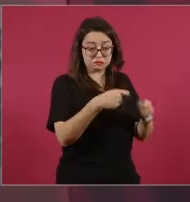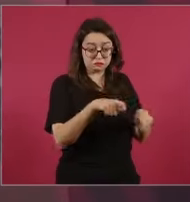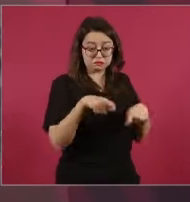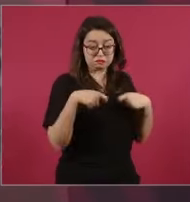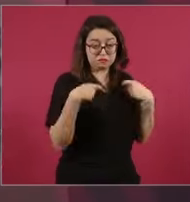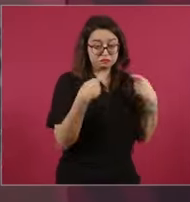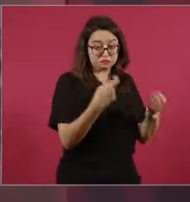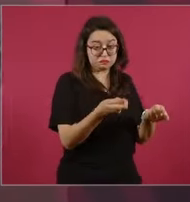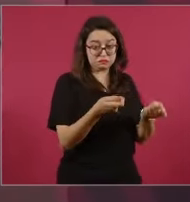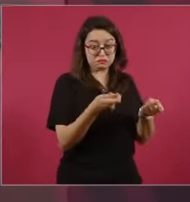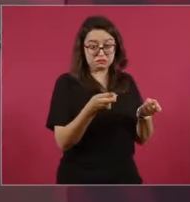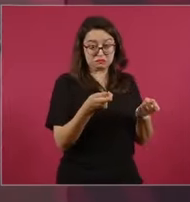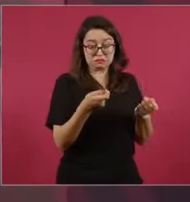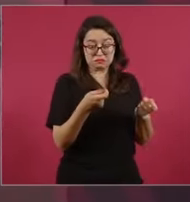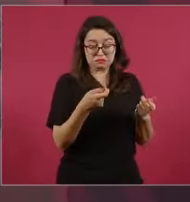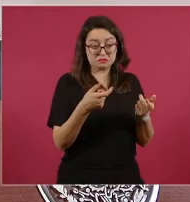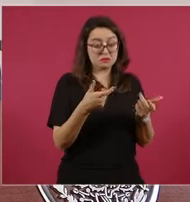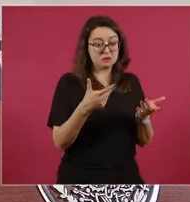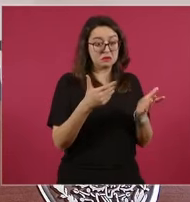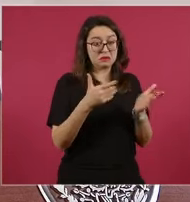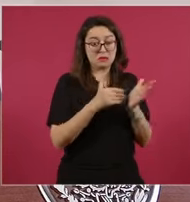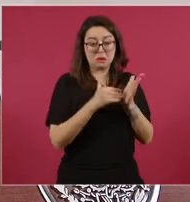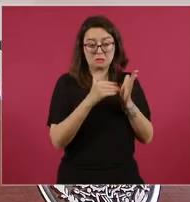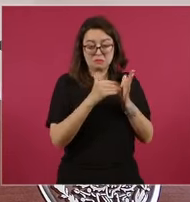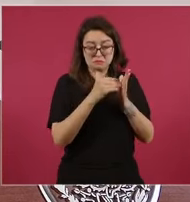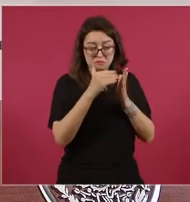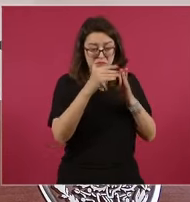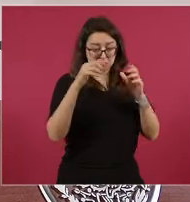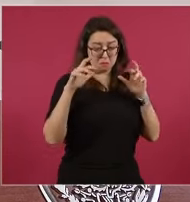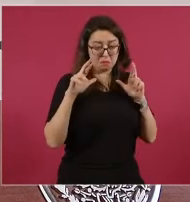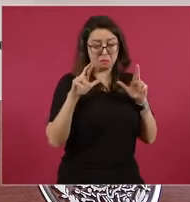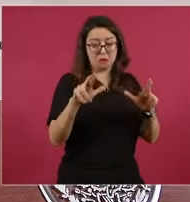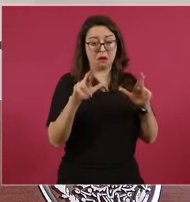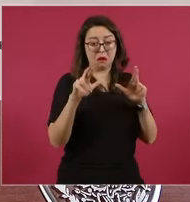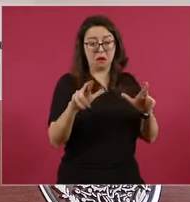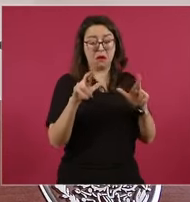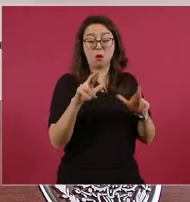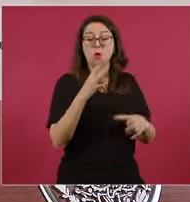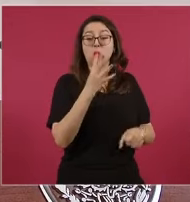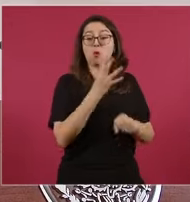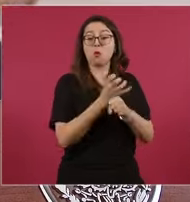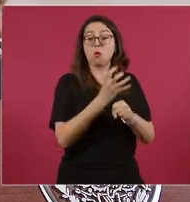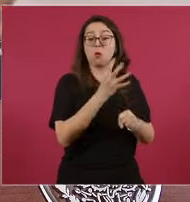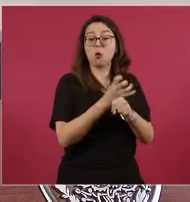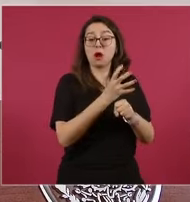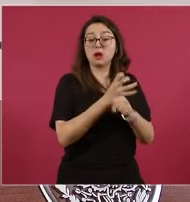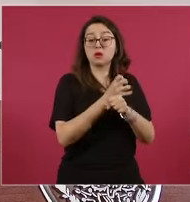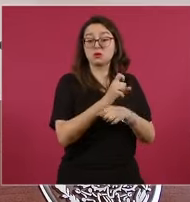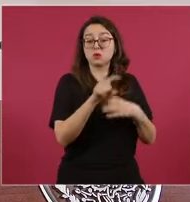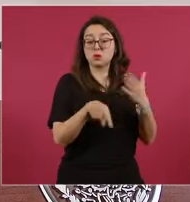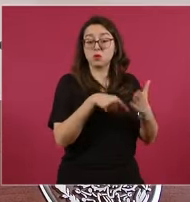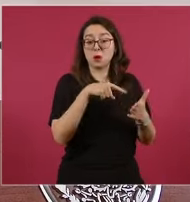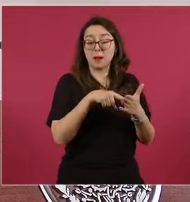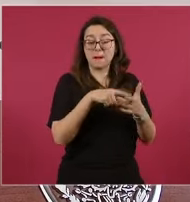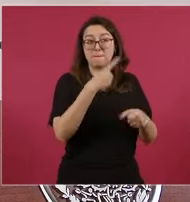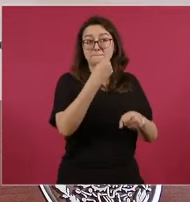en multimillonarios en el mundo, nada más superado por Estados Unidos,